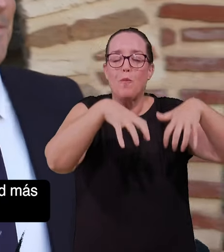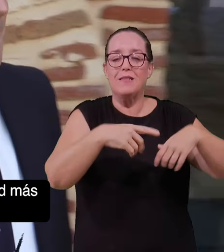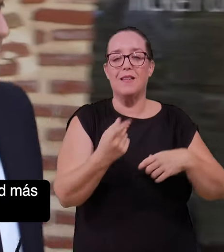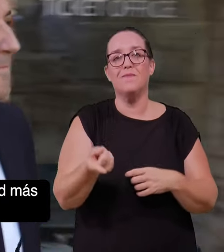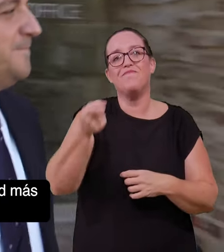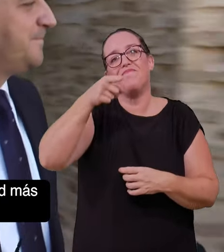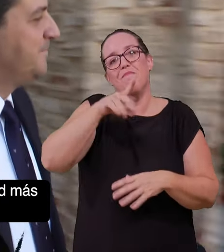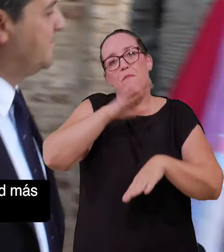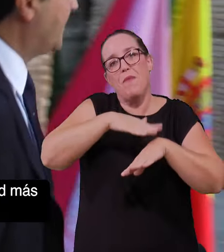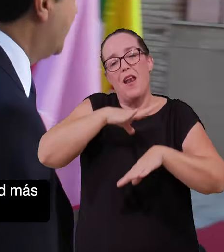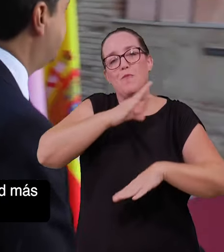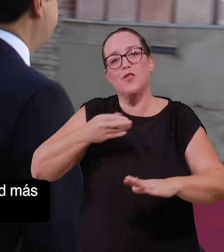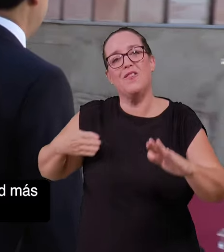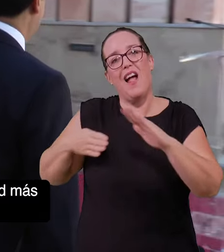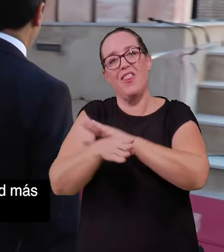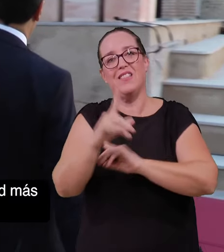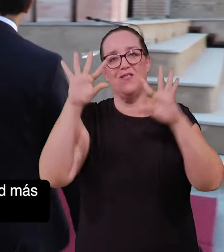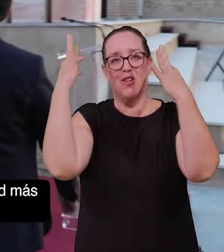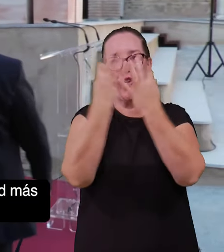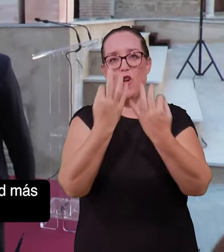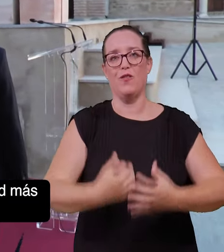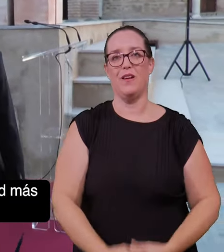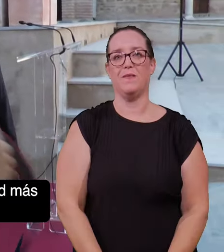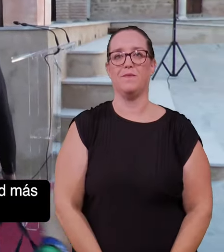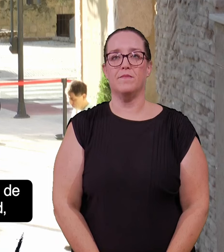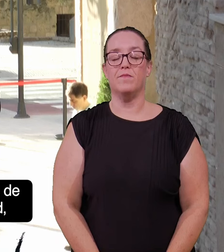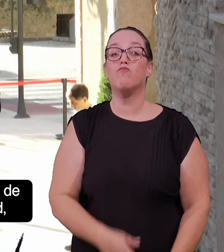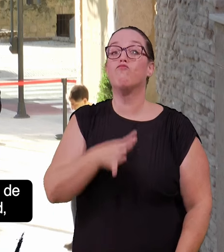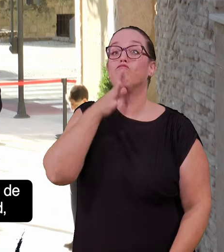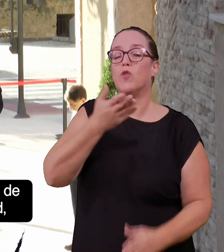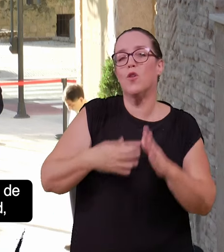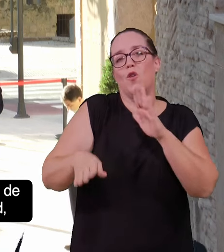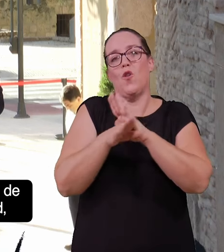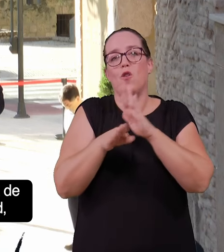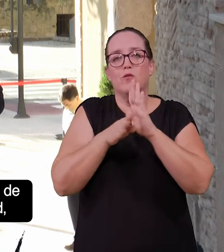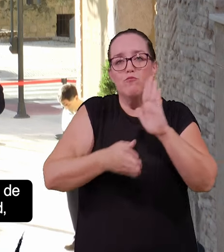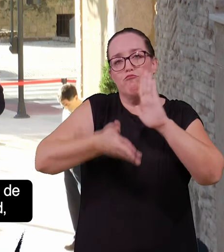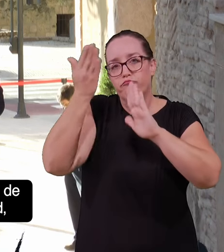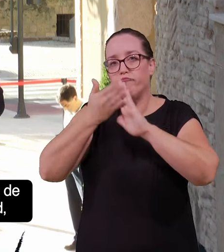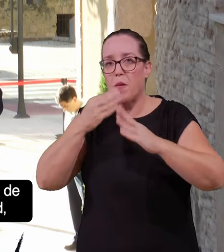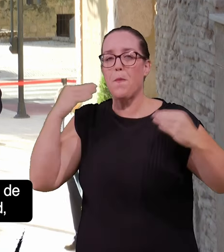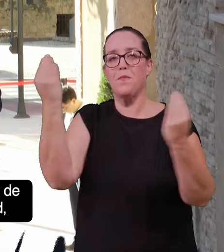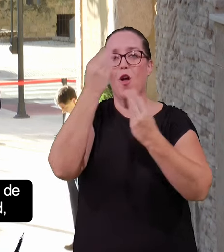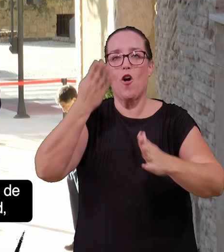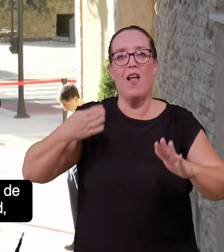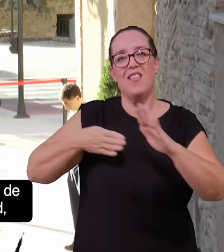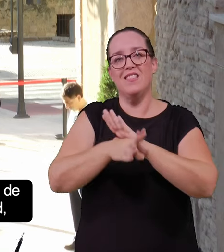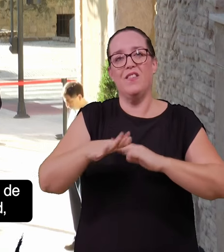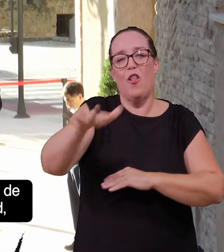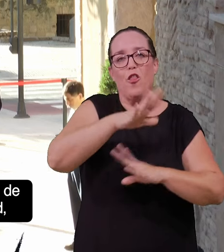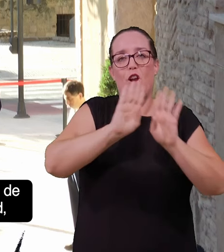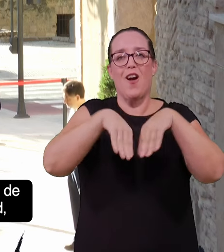También obras que hacen de Córdoba una ciudad más accesible. Por eso hemos continuado con la obra de mejora de accesibilidad